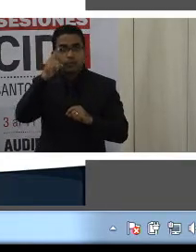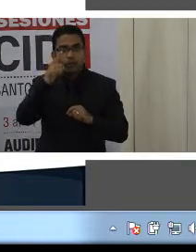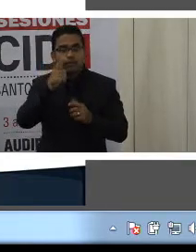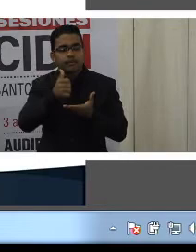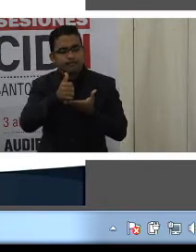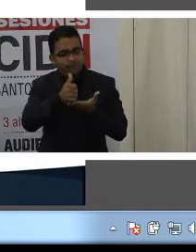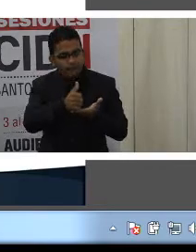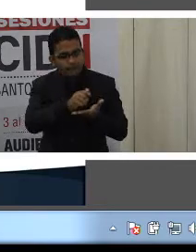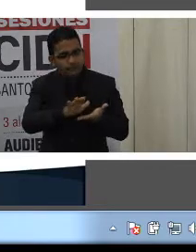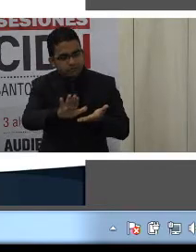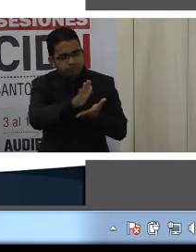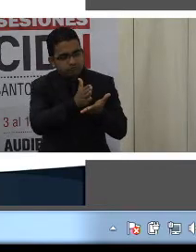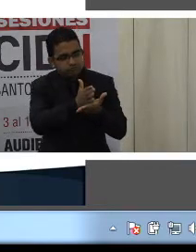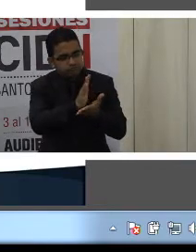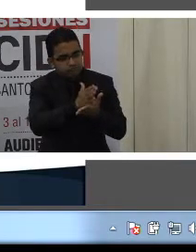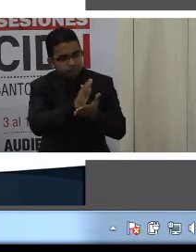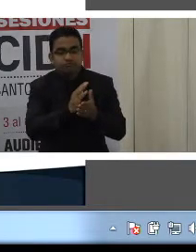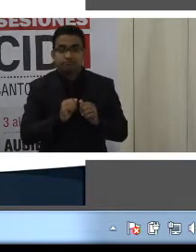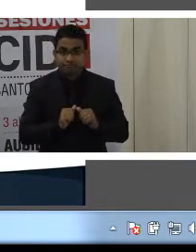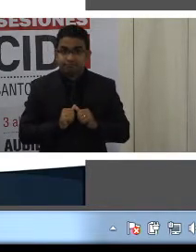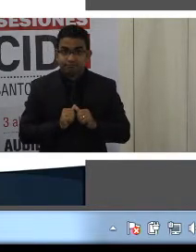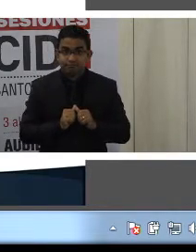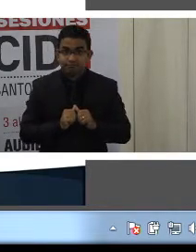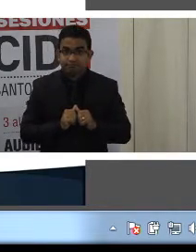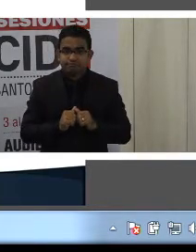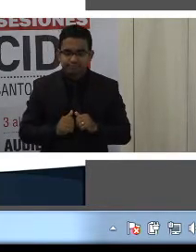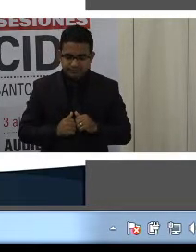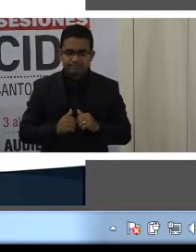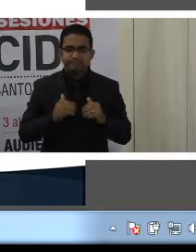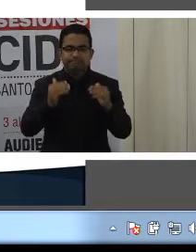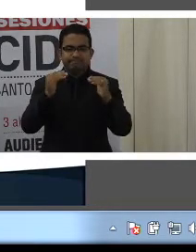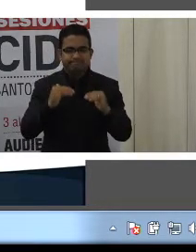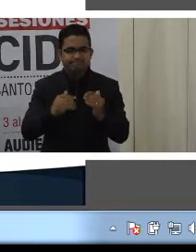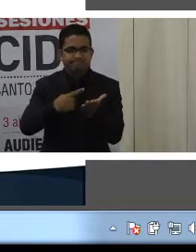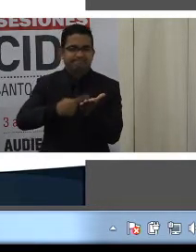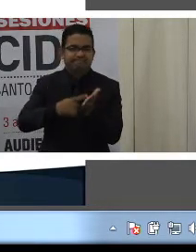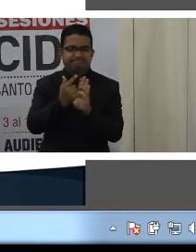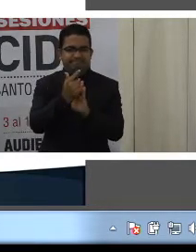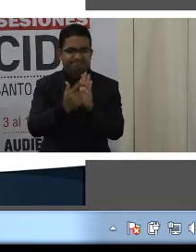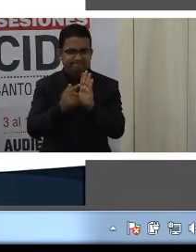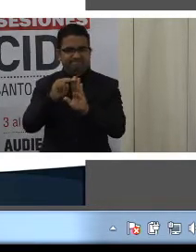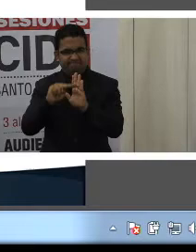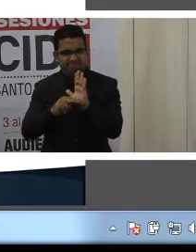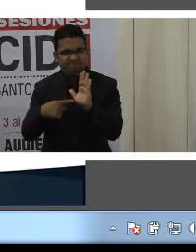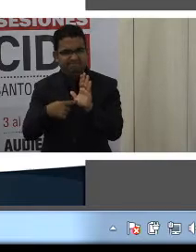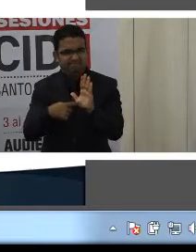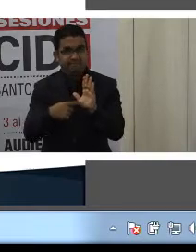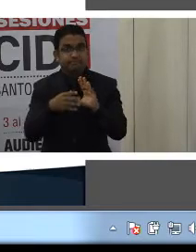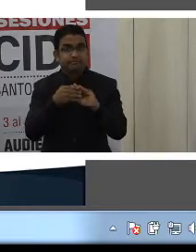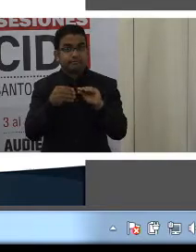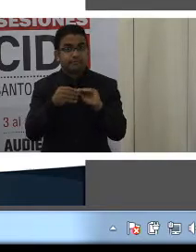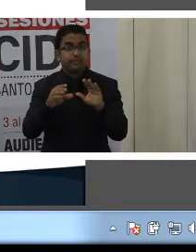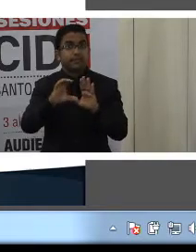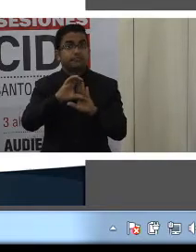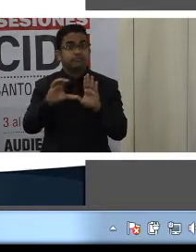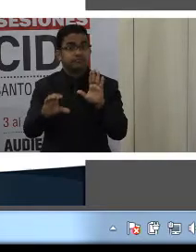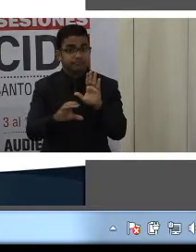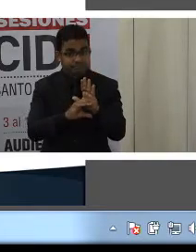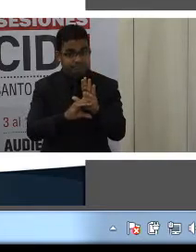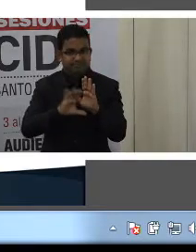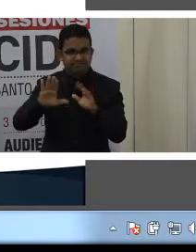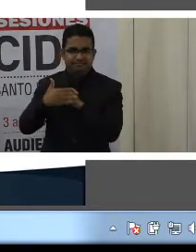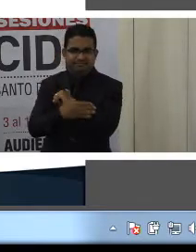privada de libertad. Adelante. En el ámbito normativo, debemos destacar como primer paso la Constitución de la República